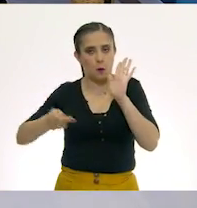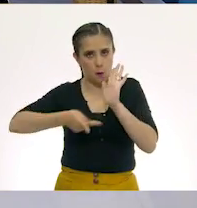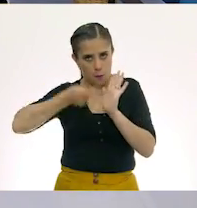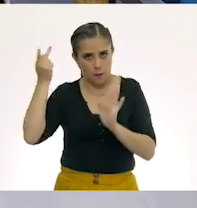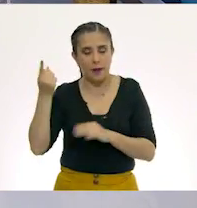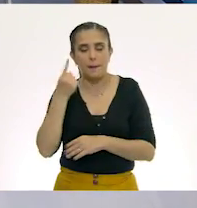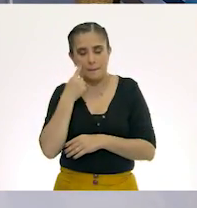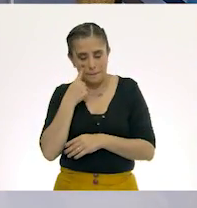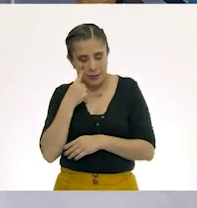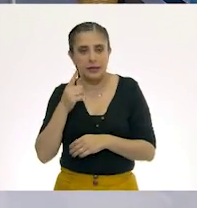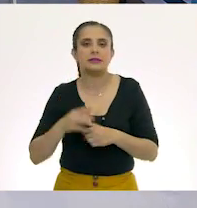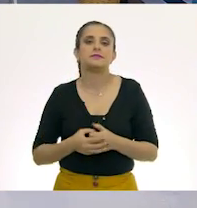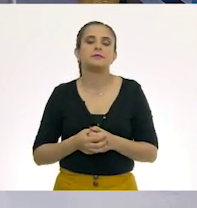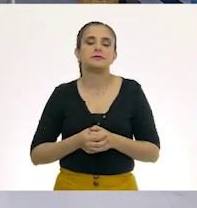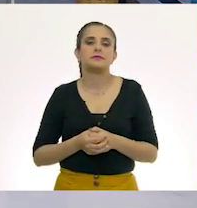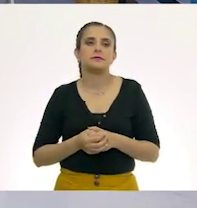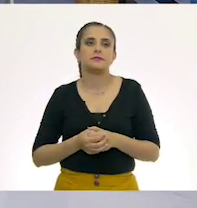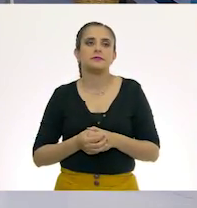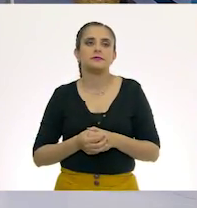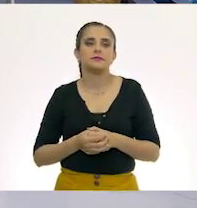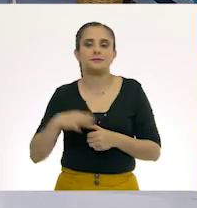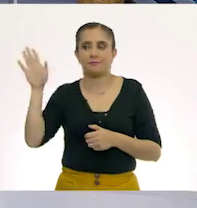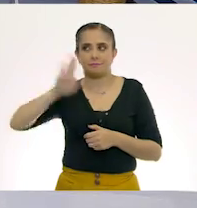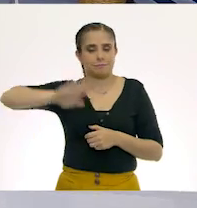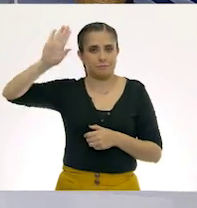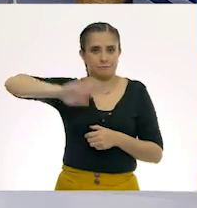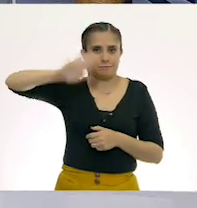Entonces, tú dijiste, vamos a borrar aquí el pizarrón.